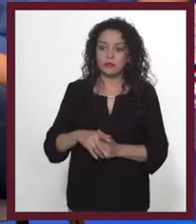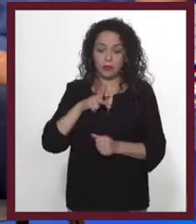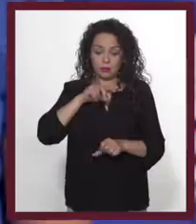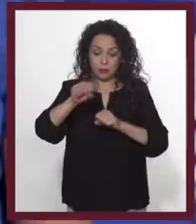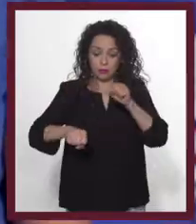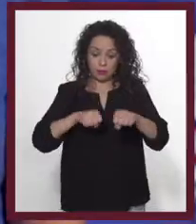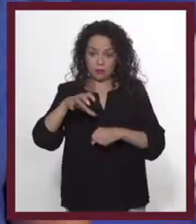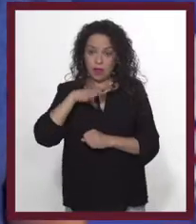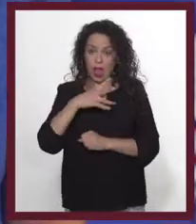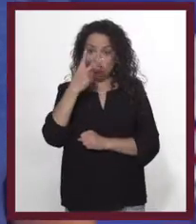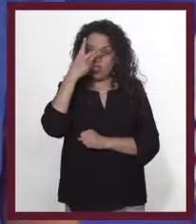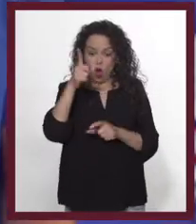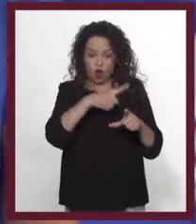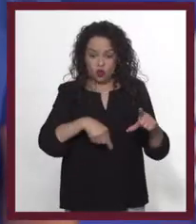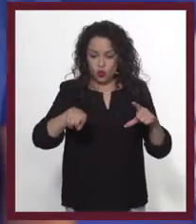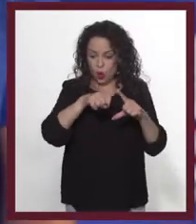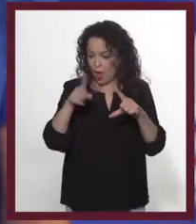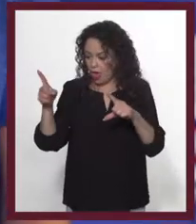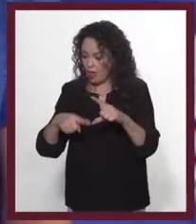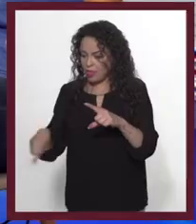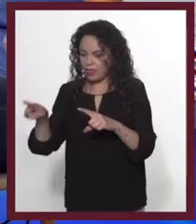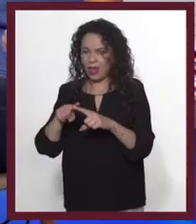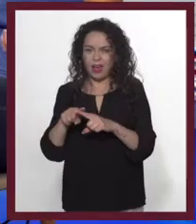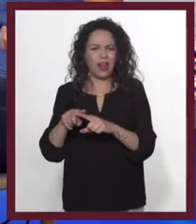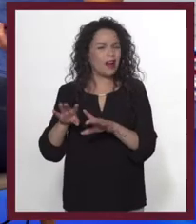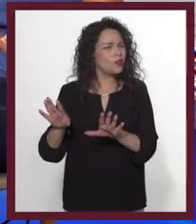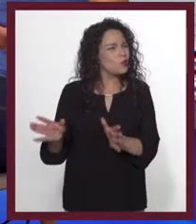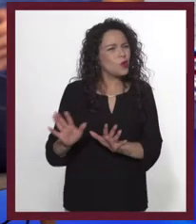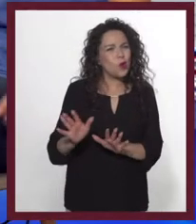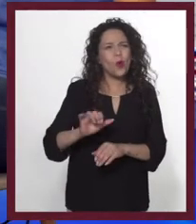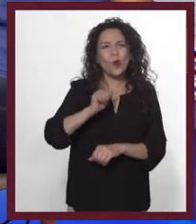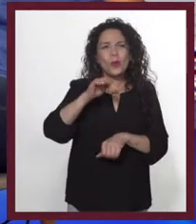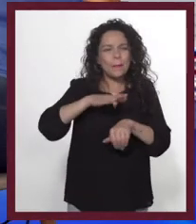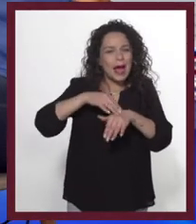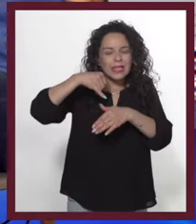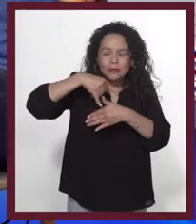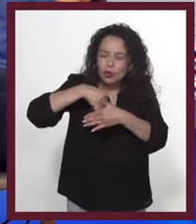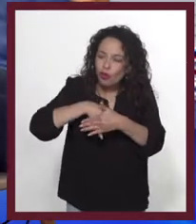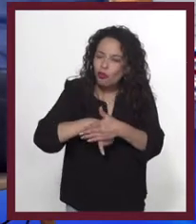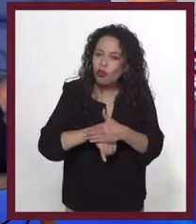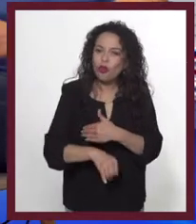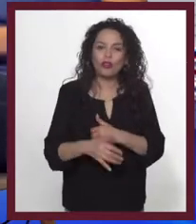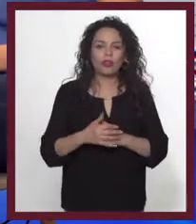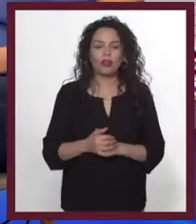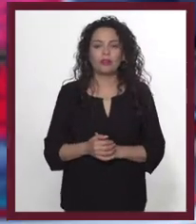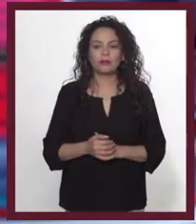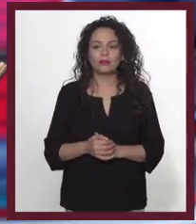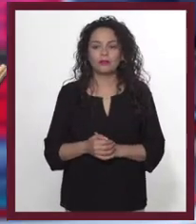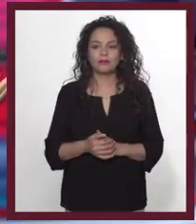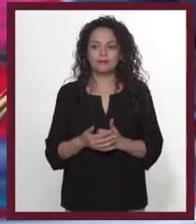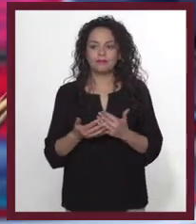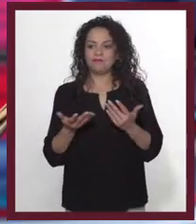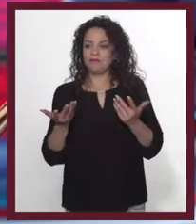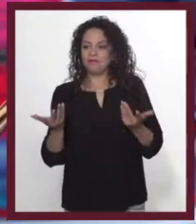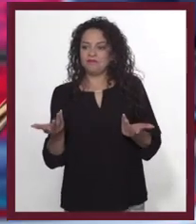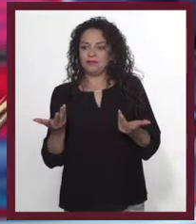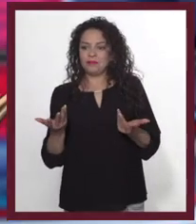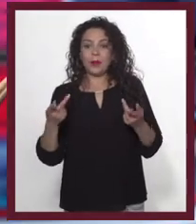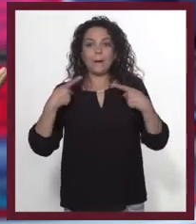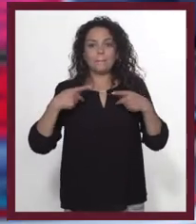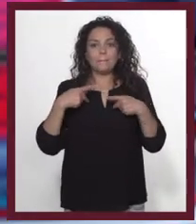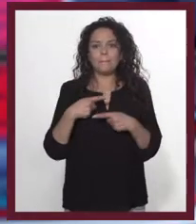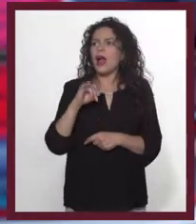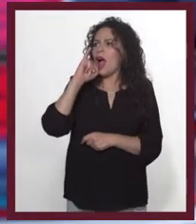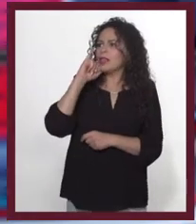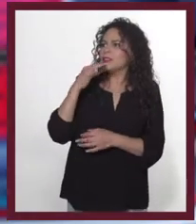Mi bici tiene dos ruedas. ¡No! ¡Algo más profundo! El finca incluso cambiaría a un